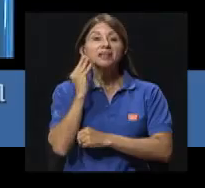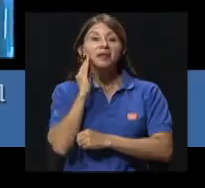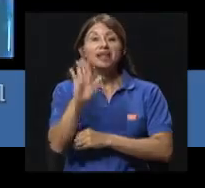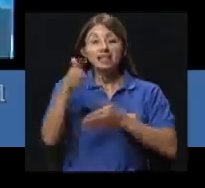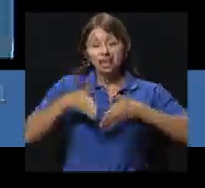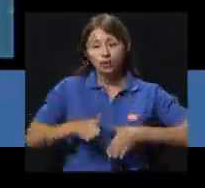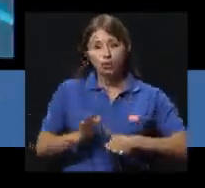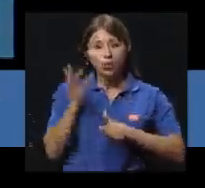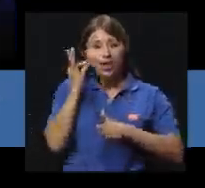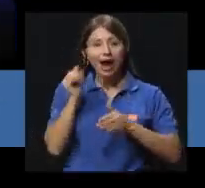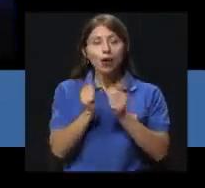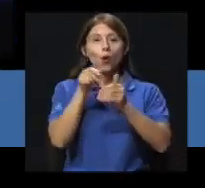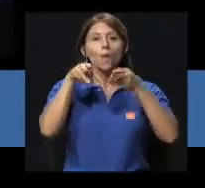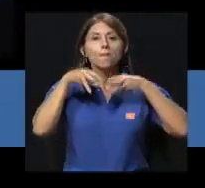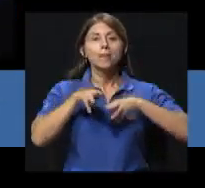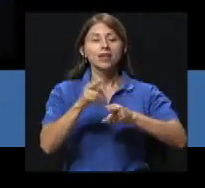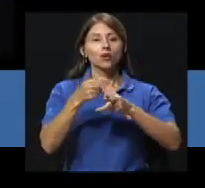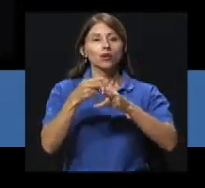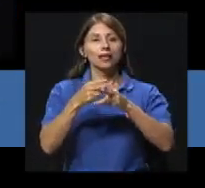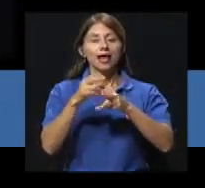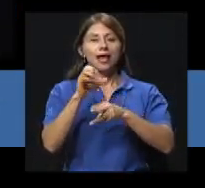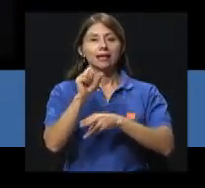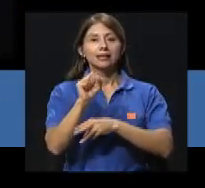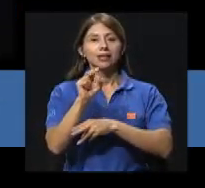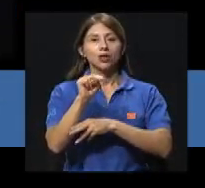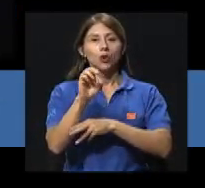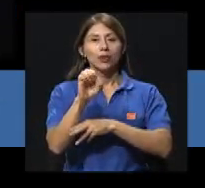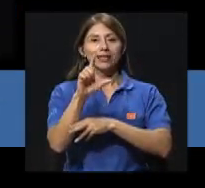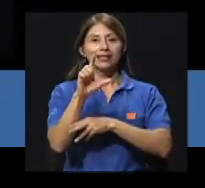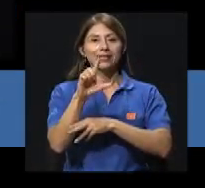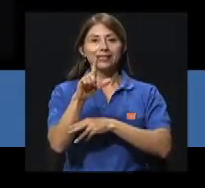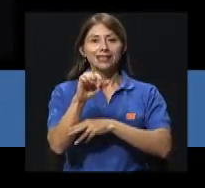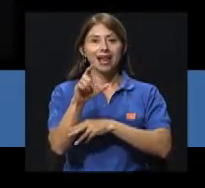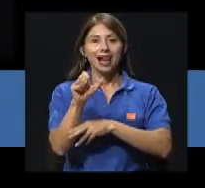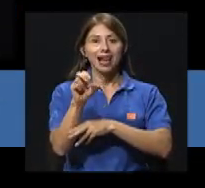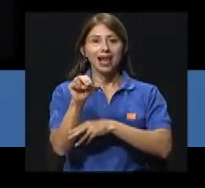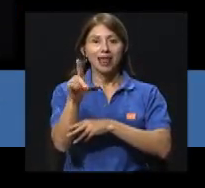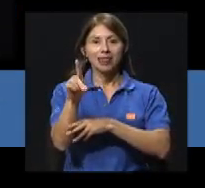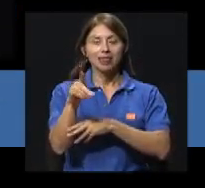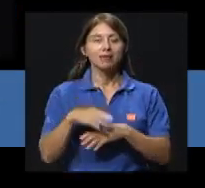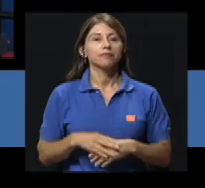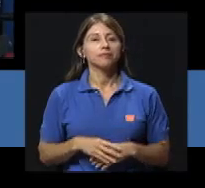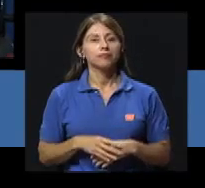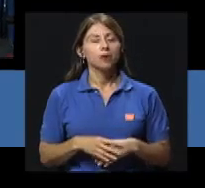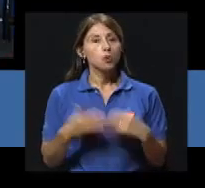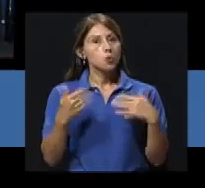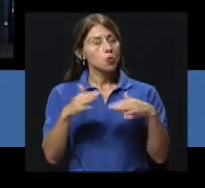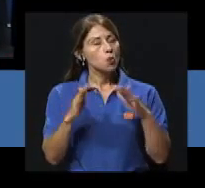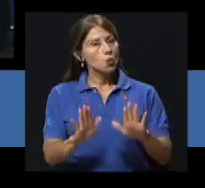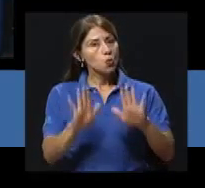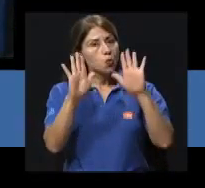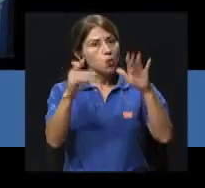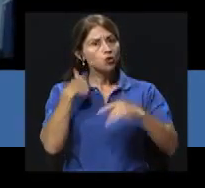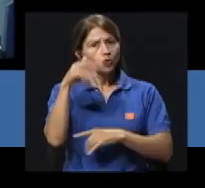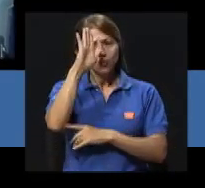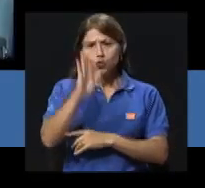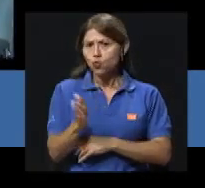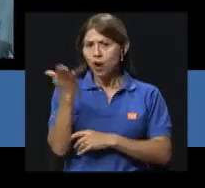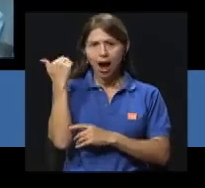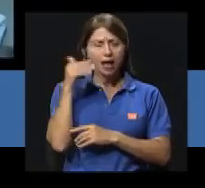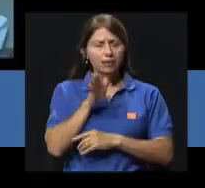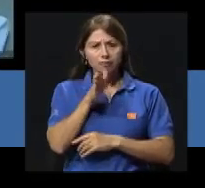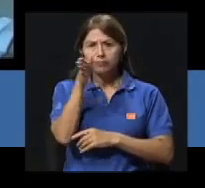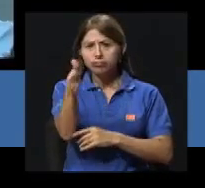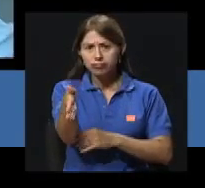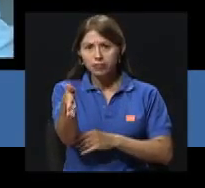tenido su hija Con el método Snusselen Me parece increíble Porque Nunca había venido A un lugar así De hecho Me estaba